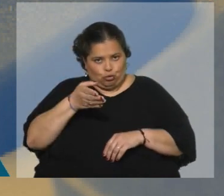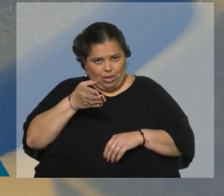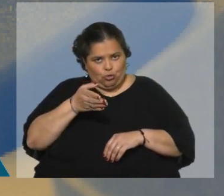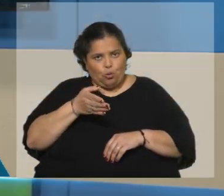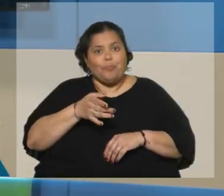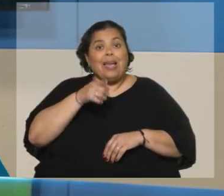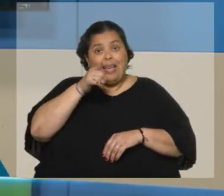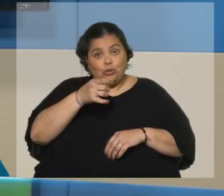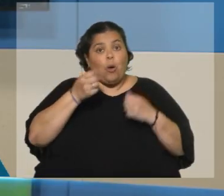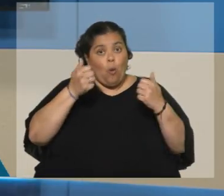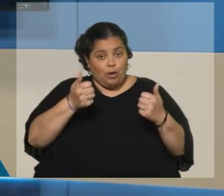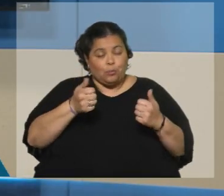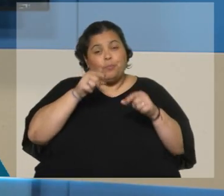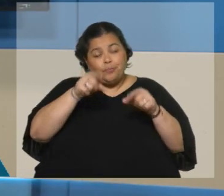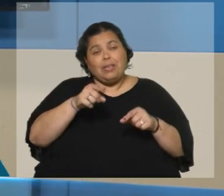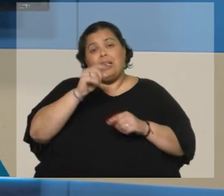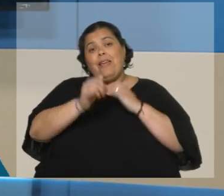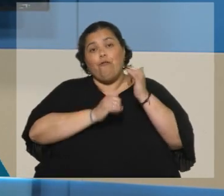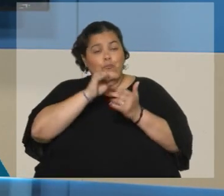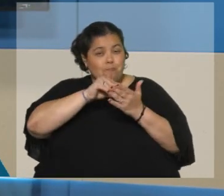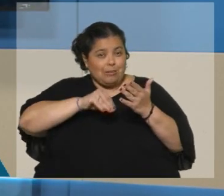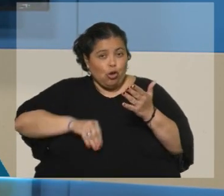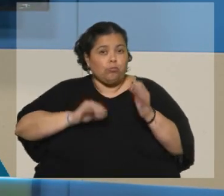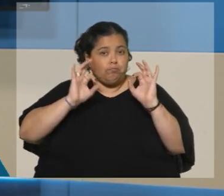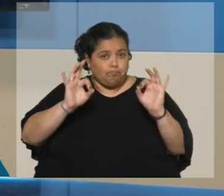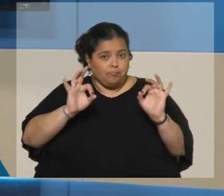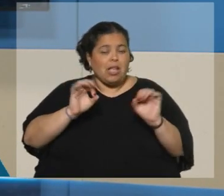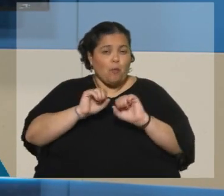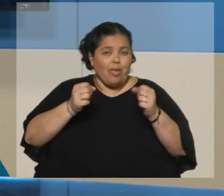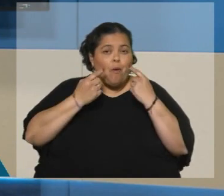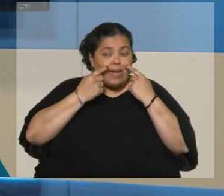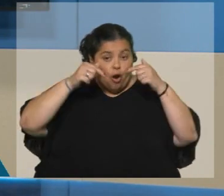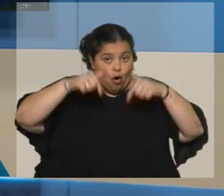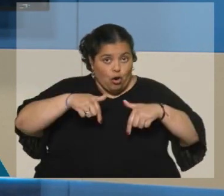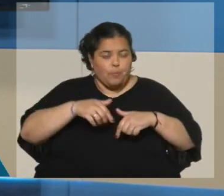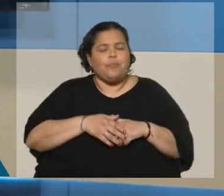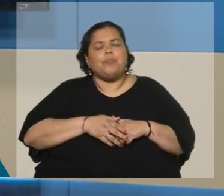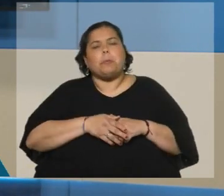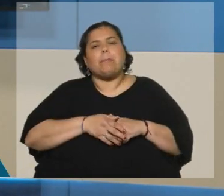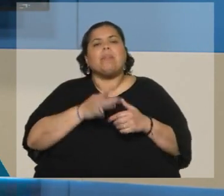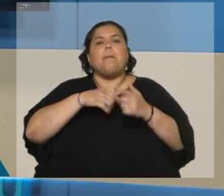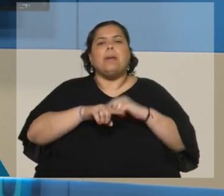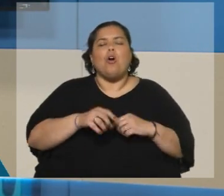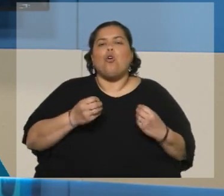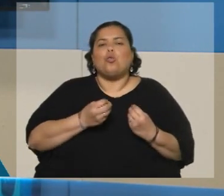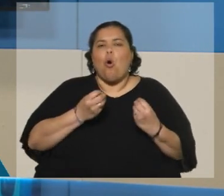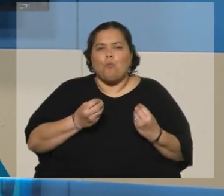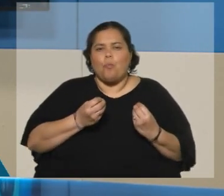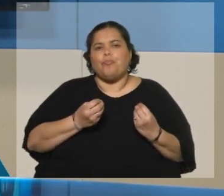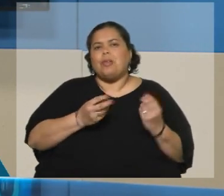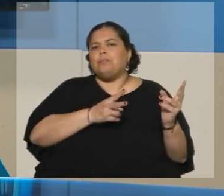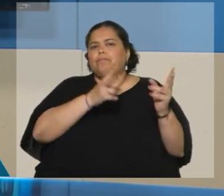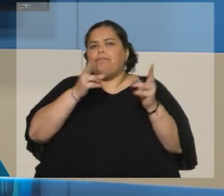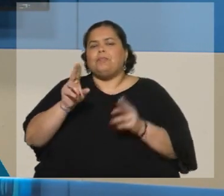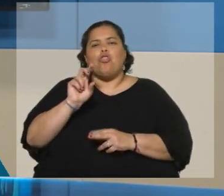Estos son los datos que podemos poner sobre la mesa a propósito de lo que se conoce hoy. Ahora, ¿cómo es que a 12 meses